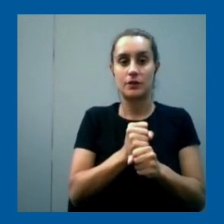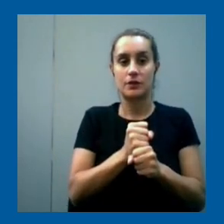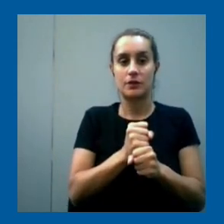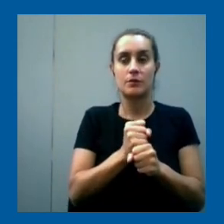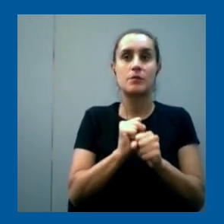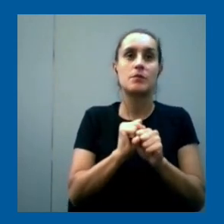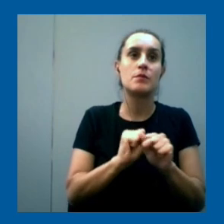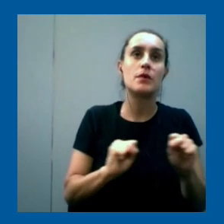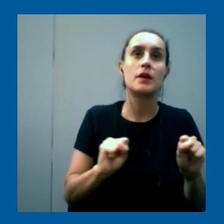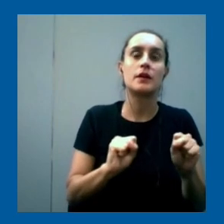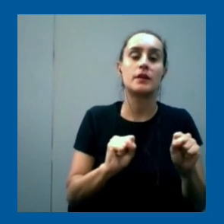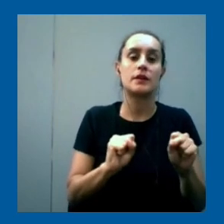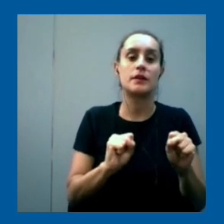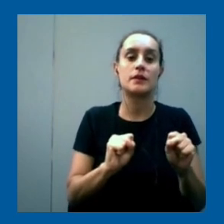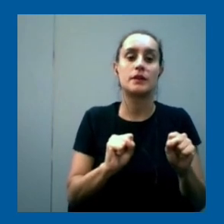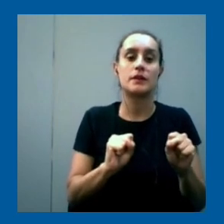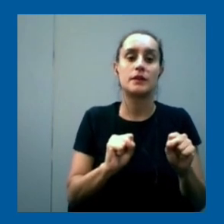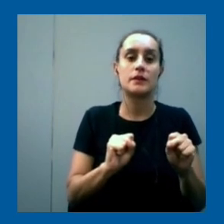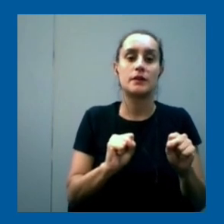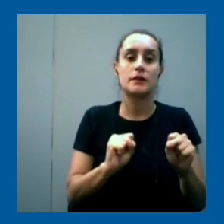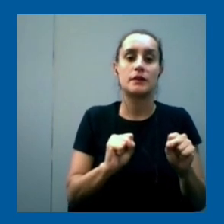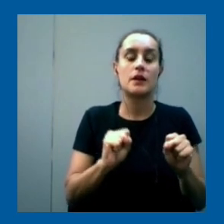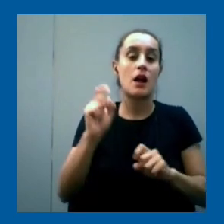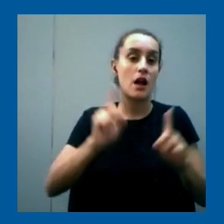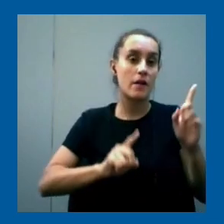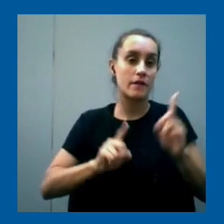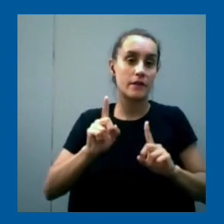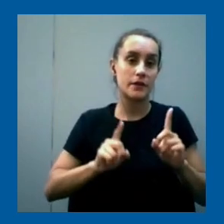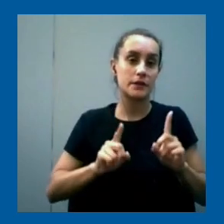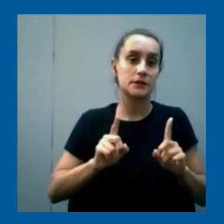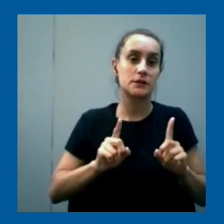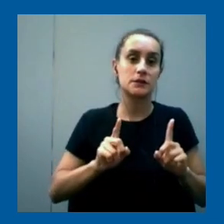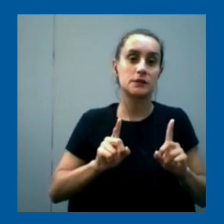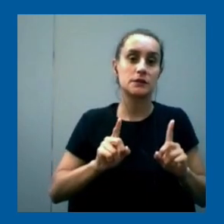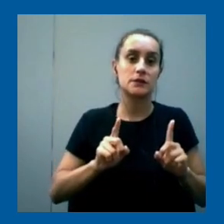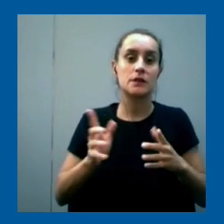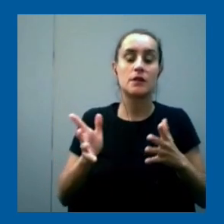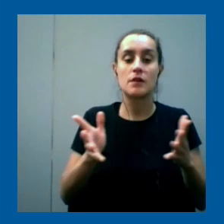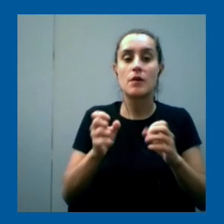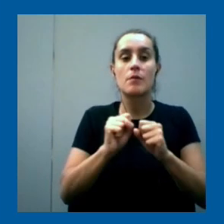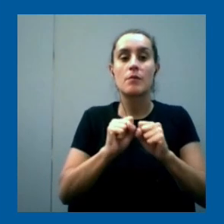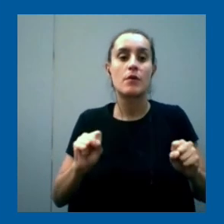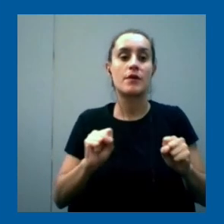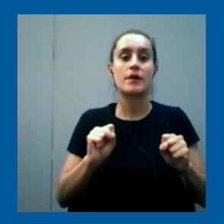tener muchas veces es facilitador de